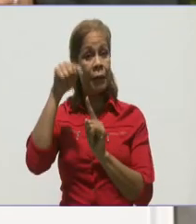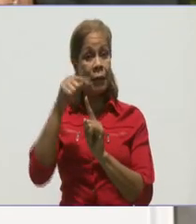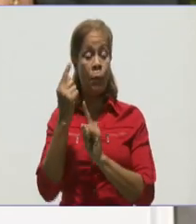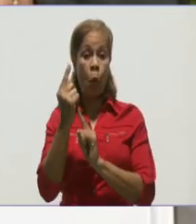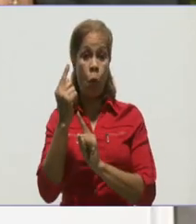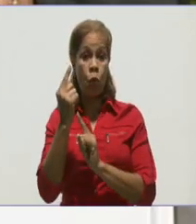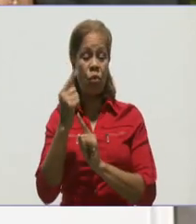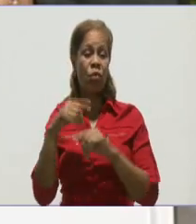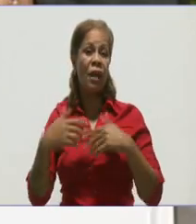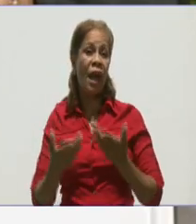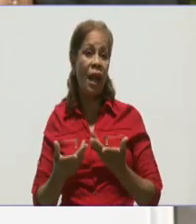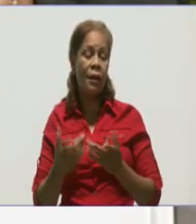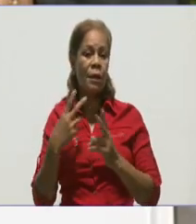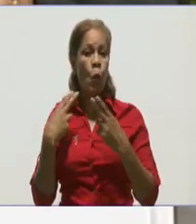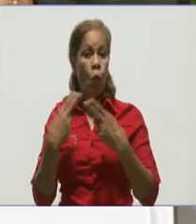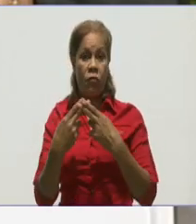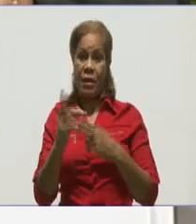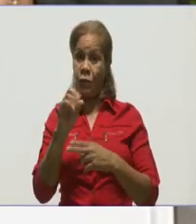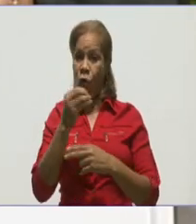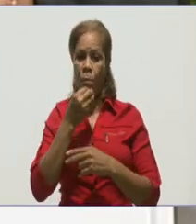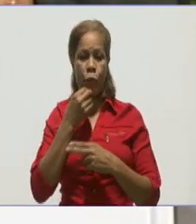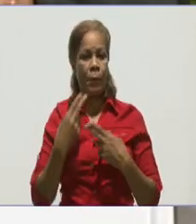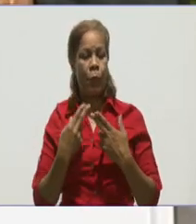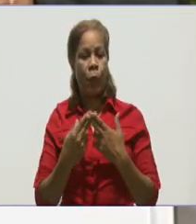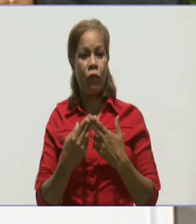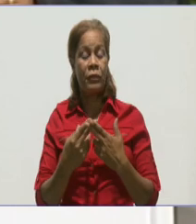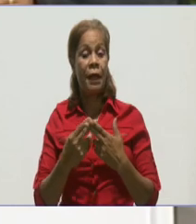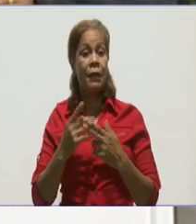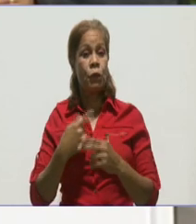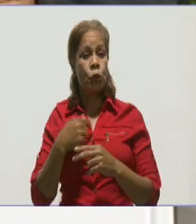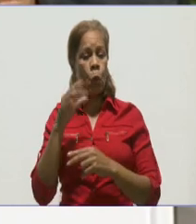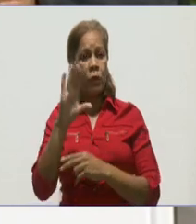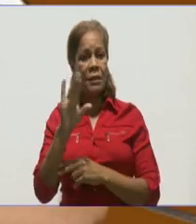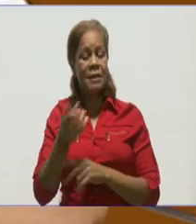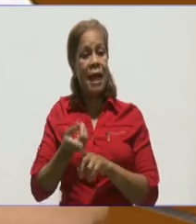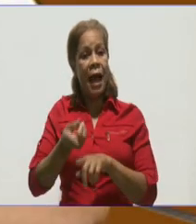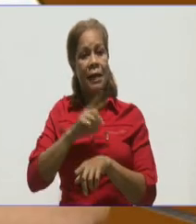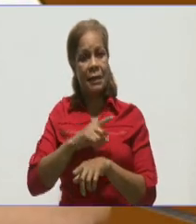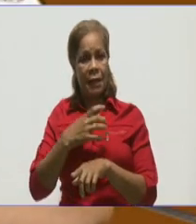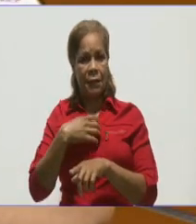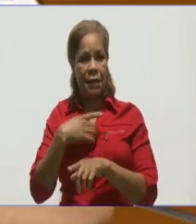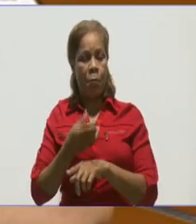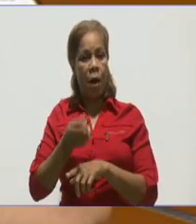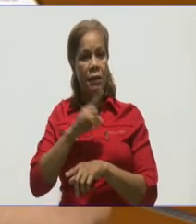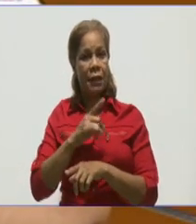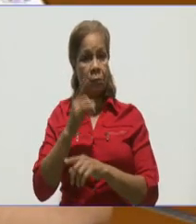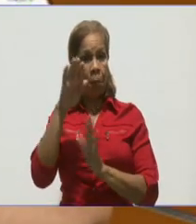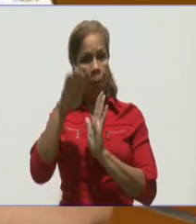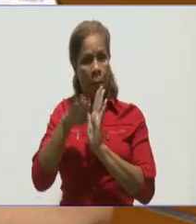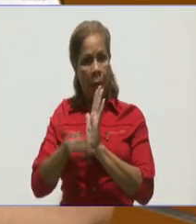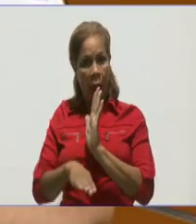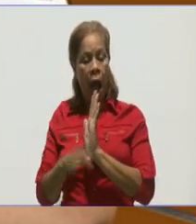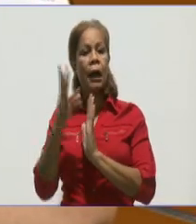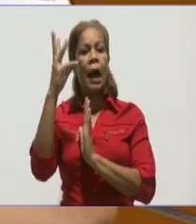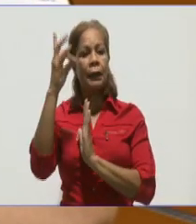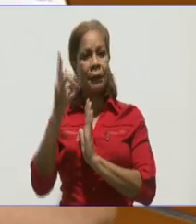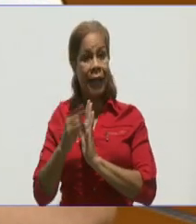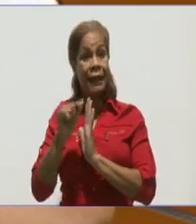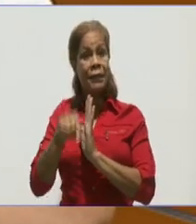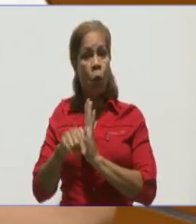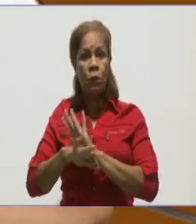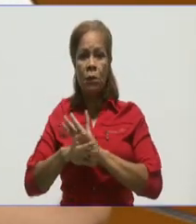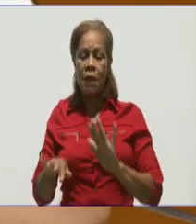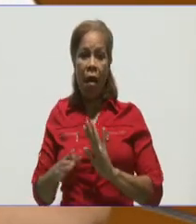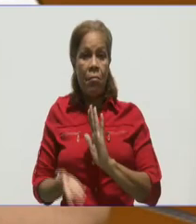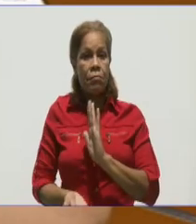llama la confianza. Yo lo decía ayer, ayer tuvimos una cifra ínfima y hoy, sin embargo, tenemos una cifra récord.